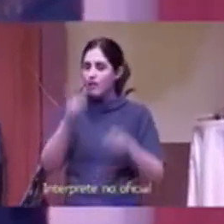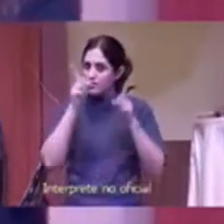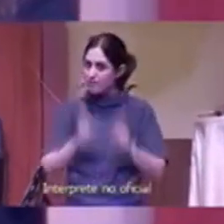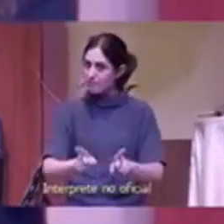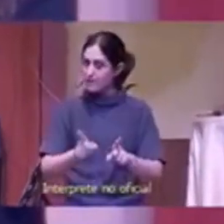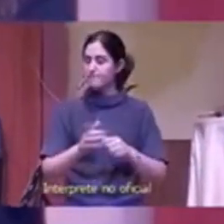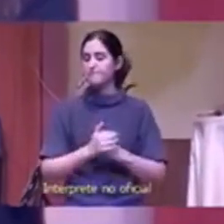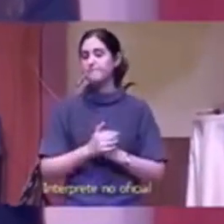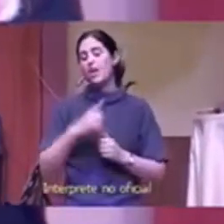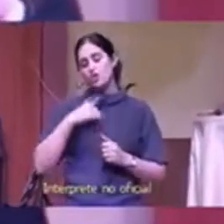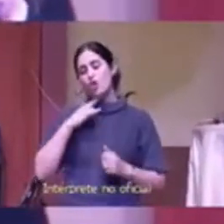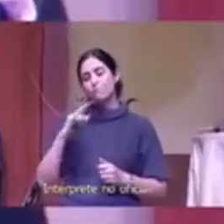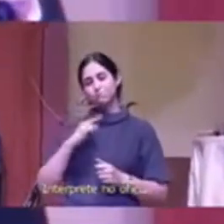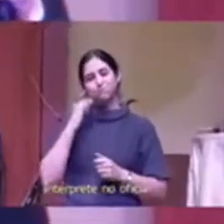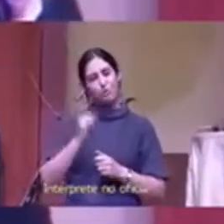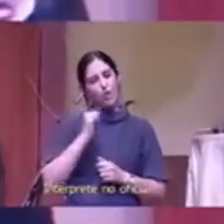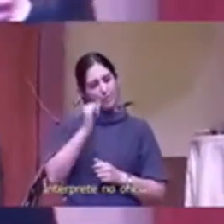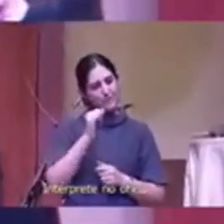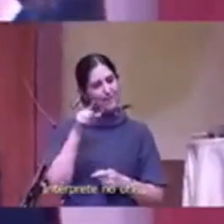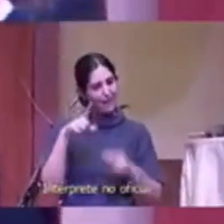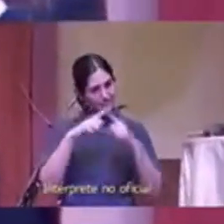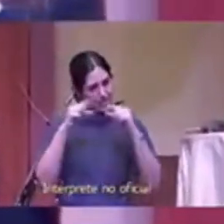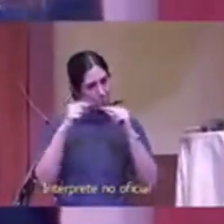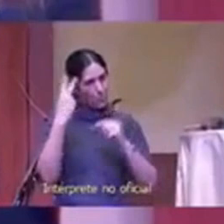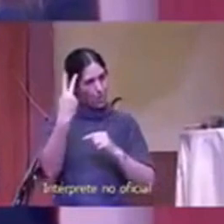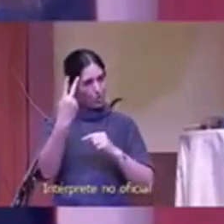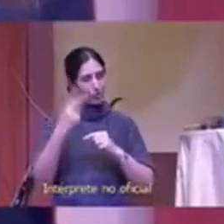Jesucristo lo voy a explicar así